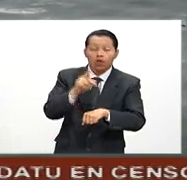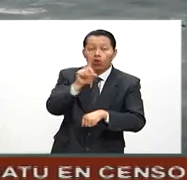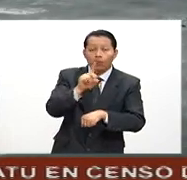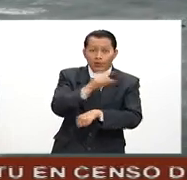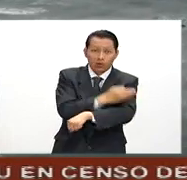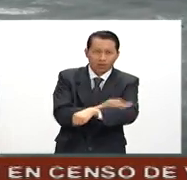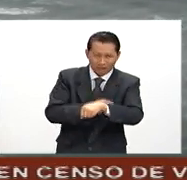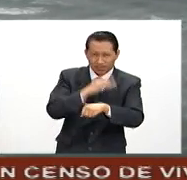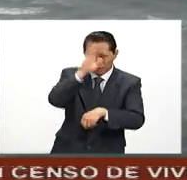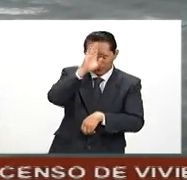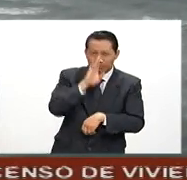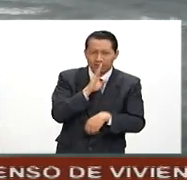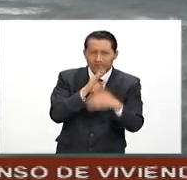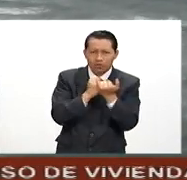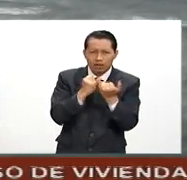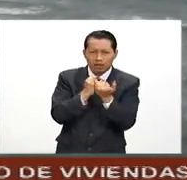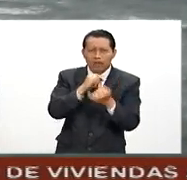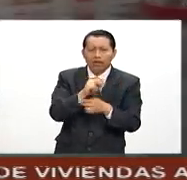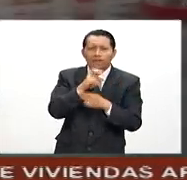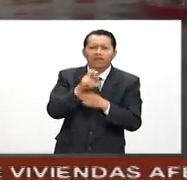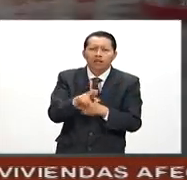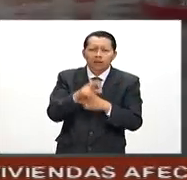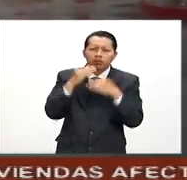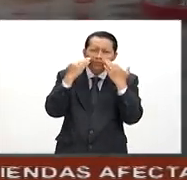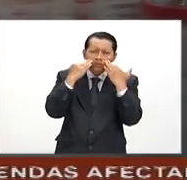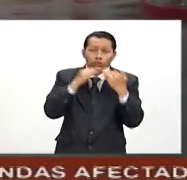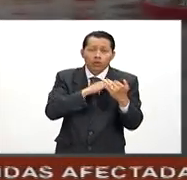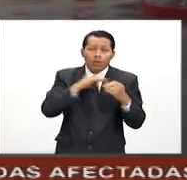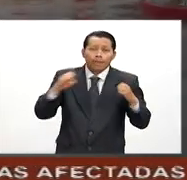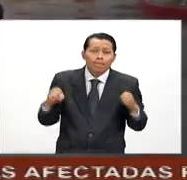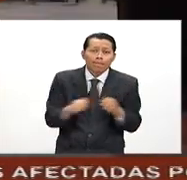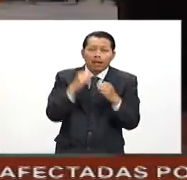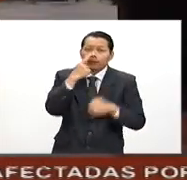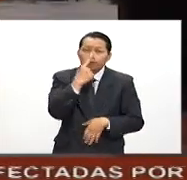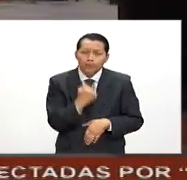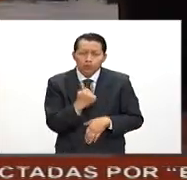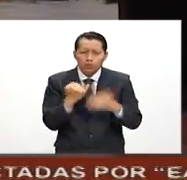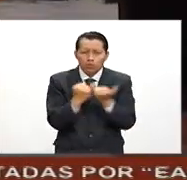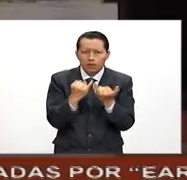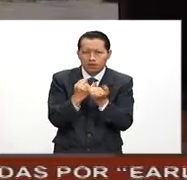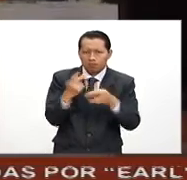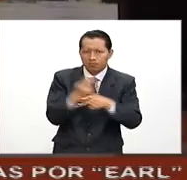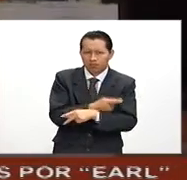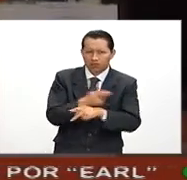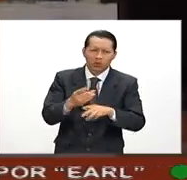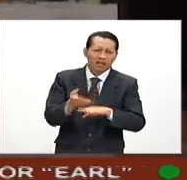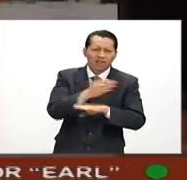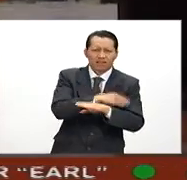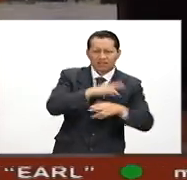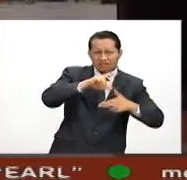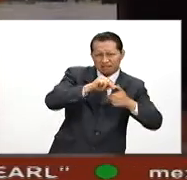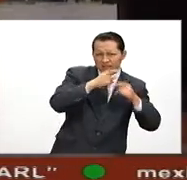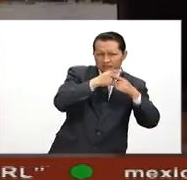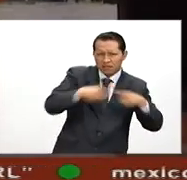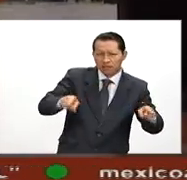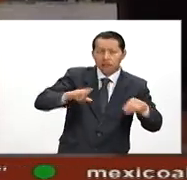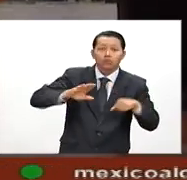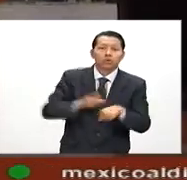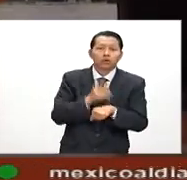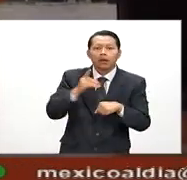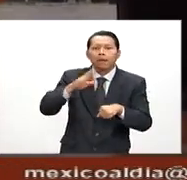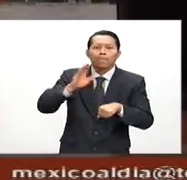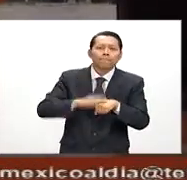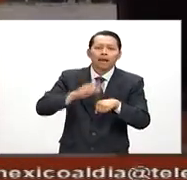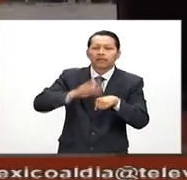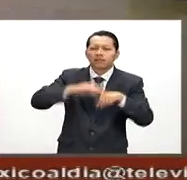en punto del mediodía, los efectos de Javier pusieron la alerta roja. El comportamiento de este ciclón fue diferente a otros fenómenos, ya que hubo más